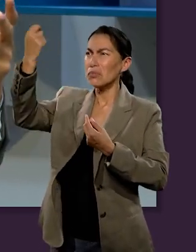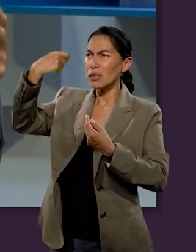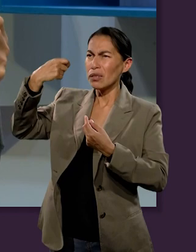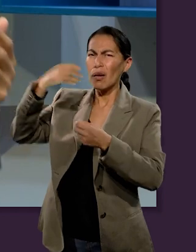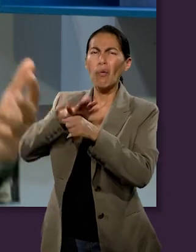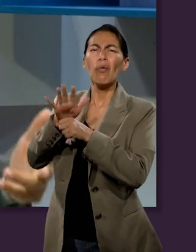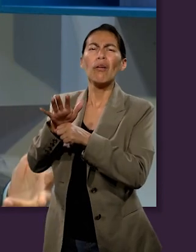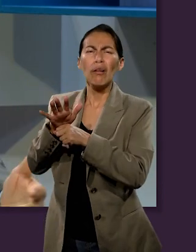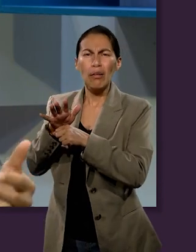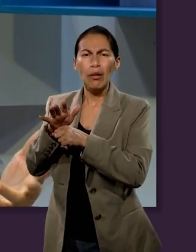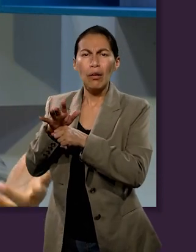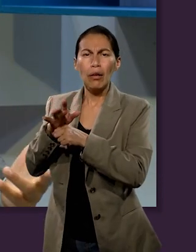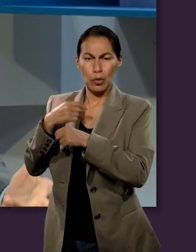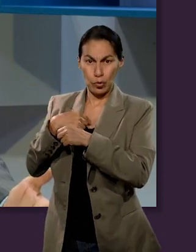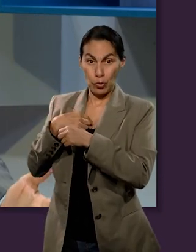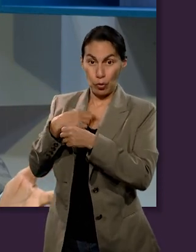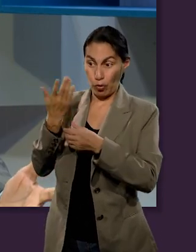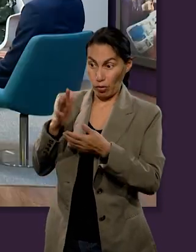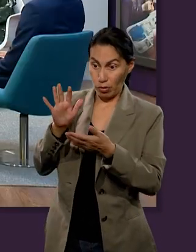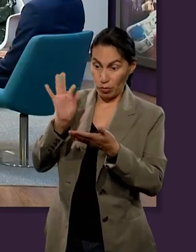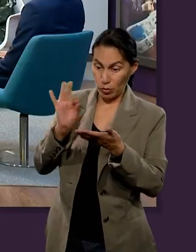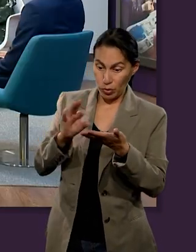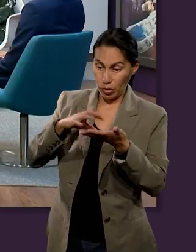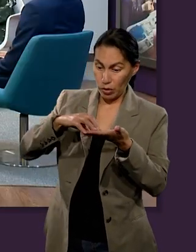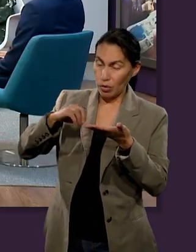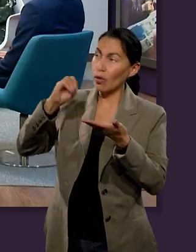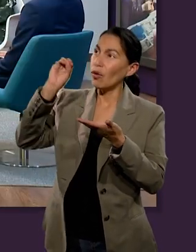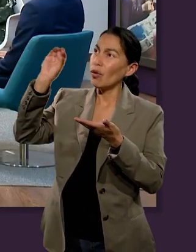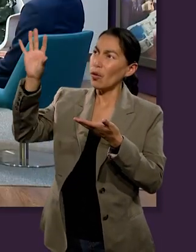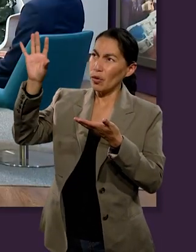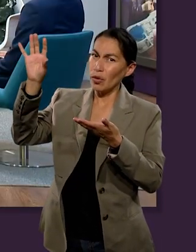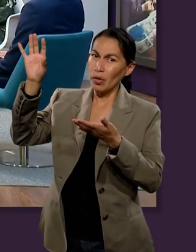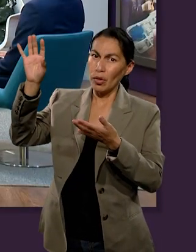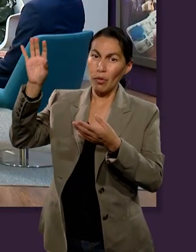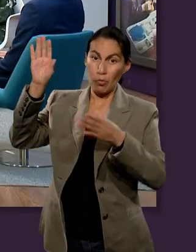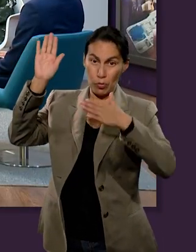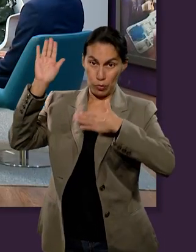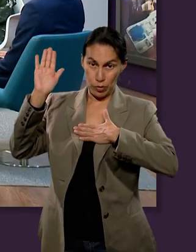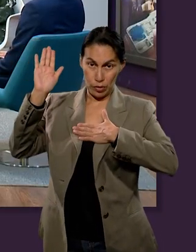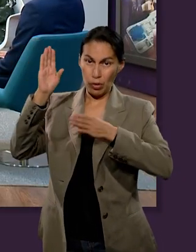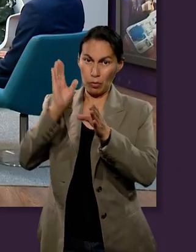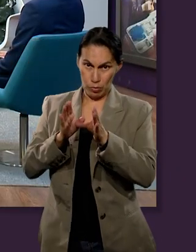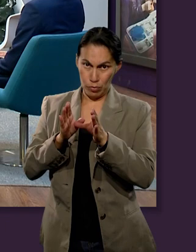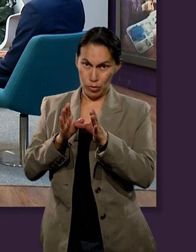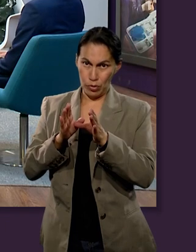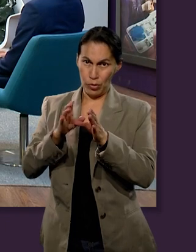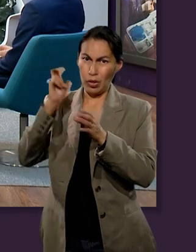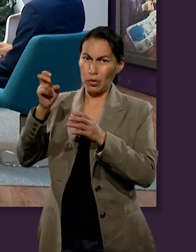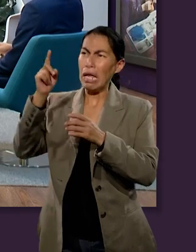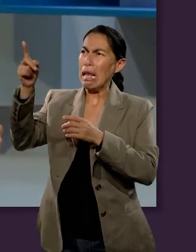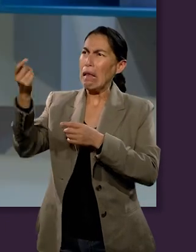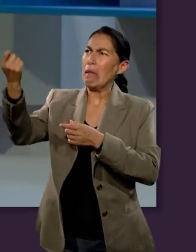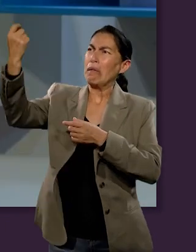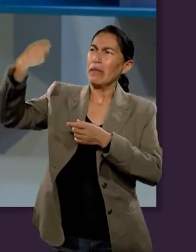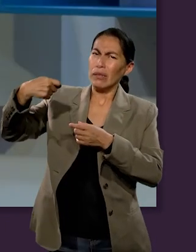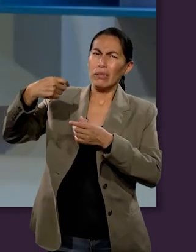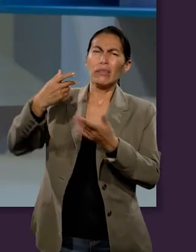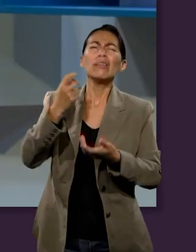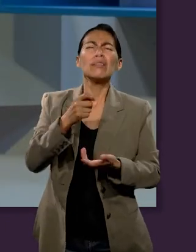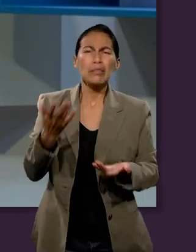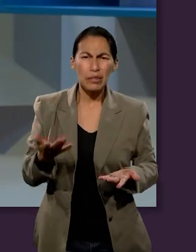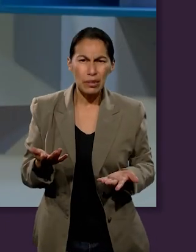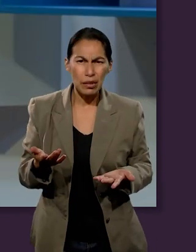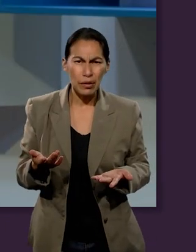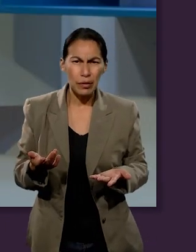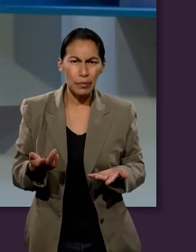recibir de la devolución del diezmo? Porque esta me parece que va una con la otra. O la primera sin la segunda,